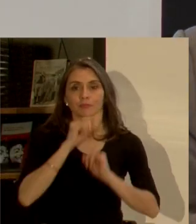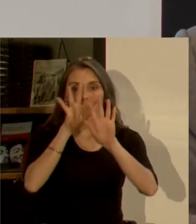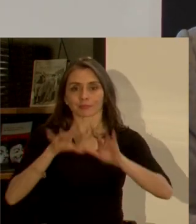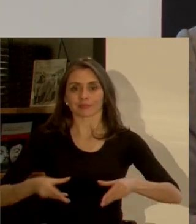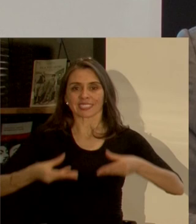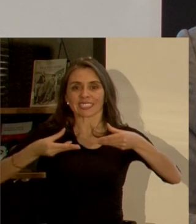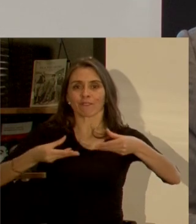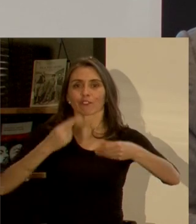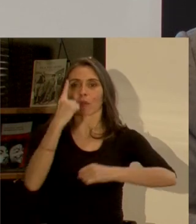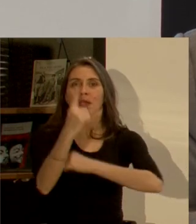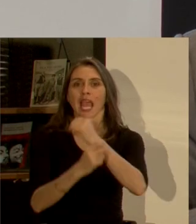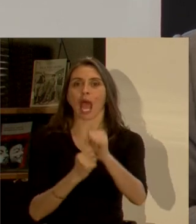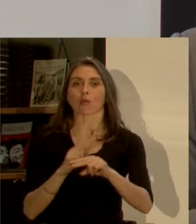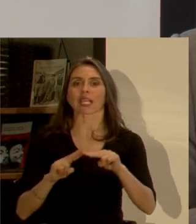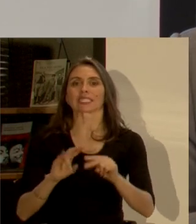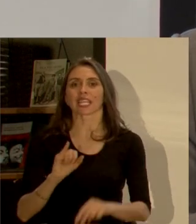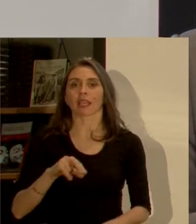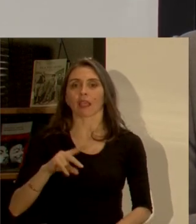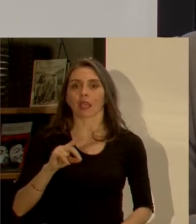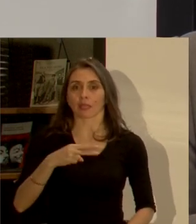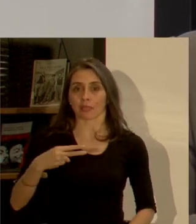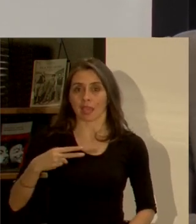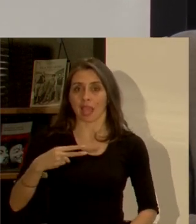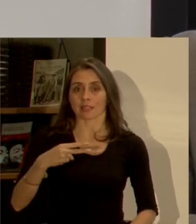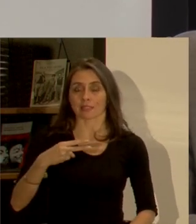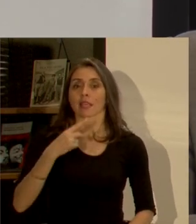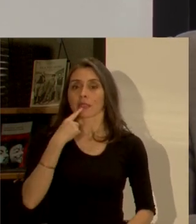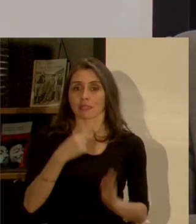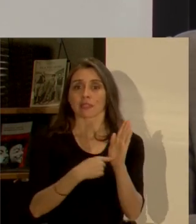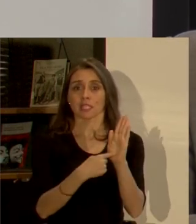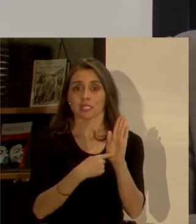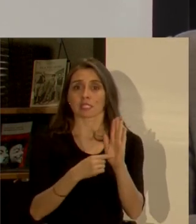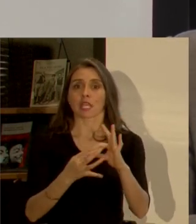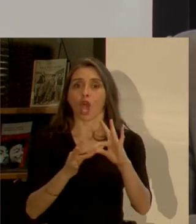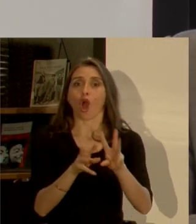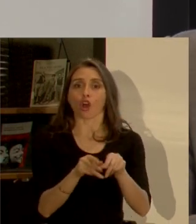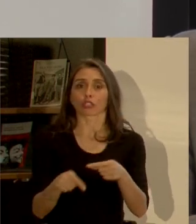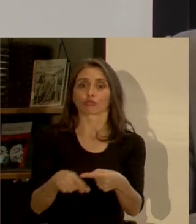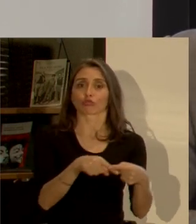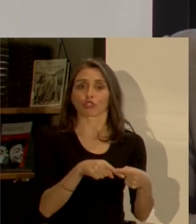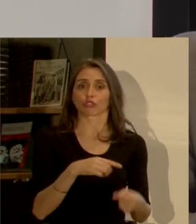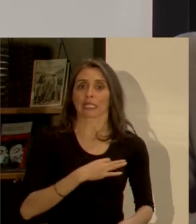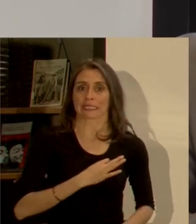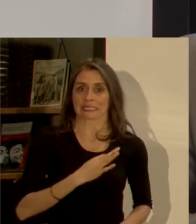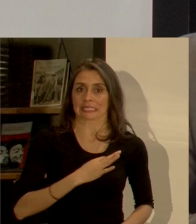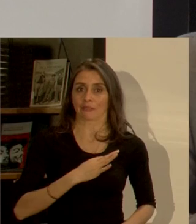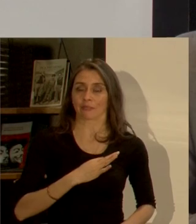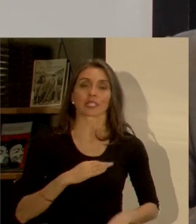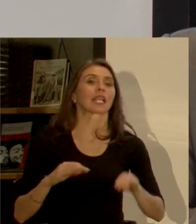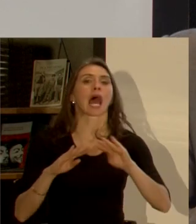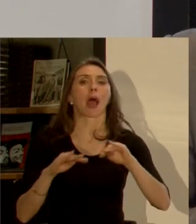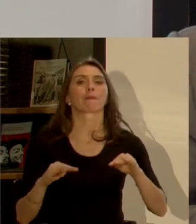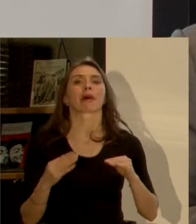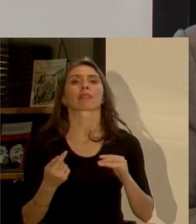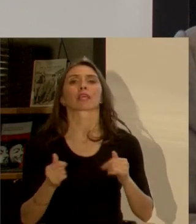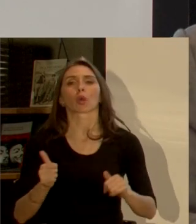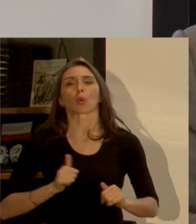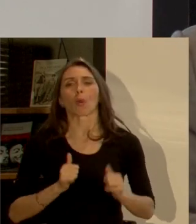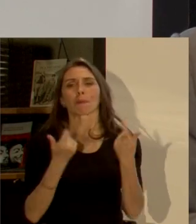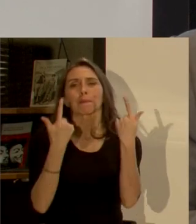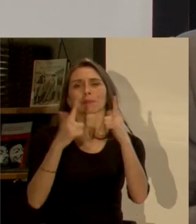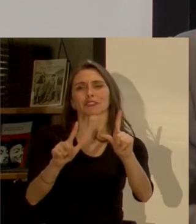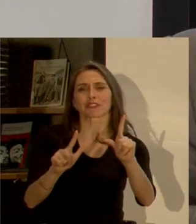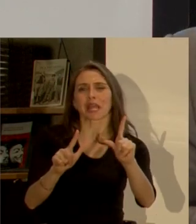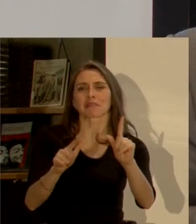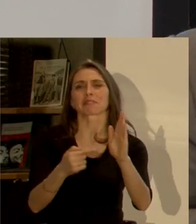anual del instituto del año pasado hablamos también de la organización de la sociedad civil y más allá de la formalidad jurídica que uno